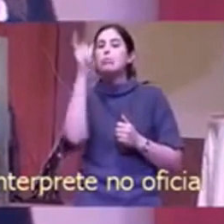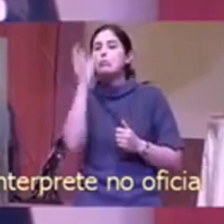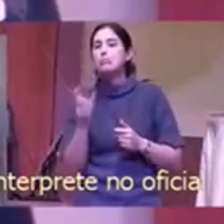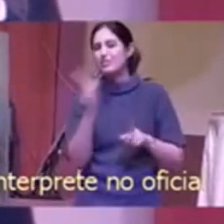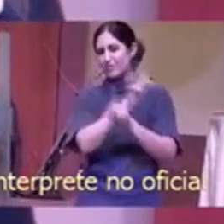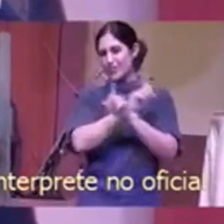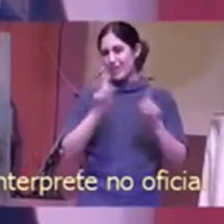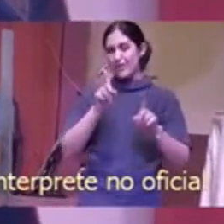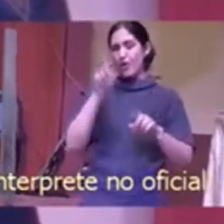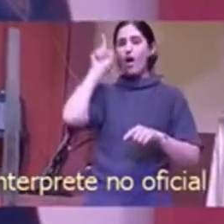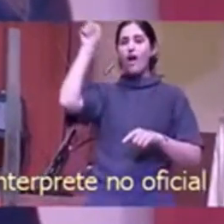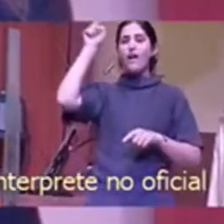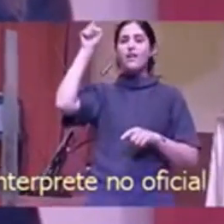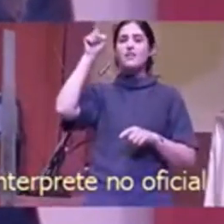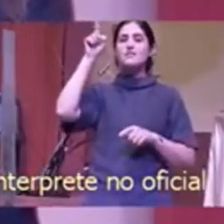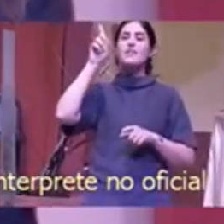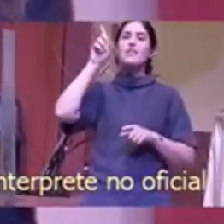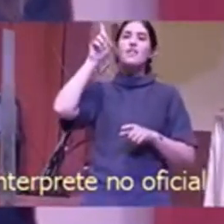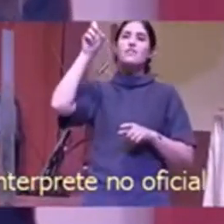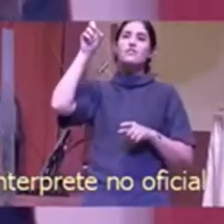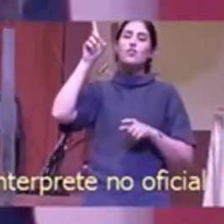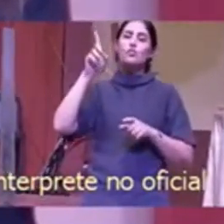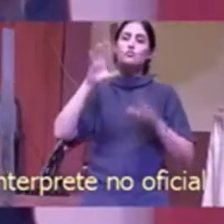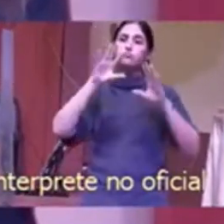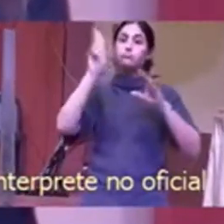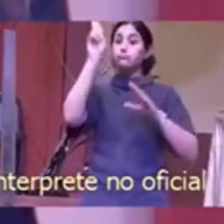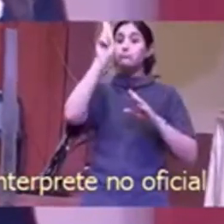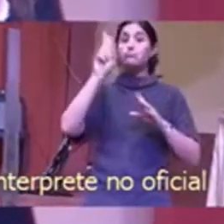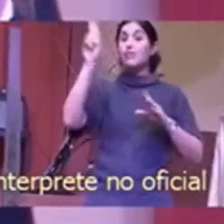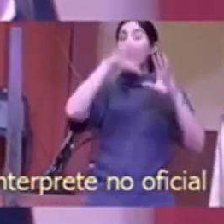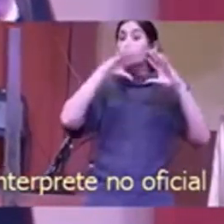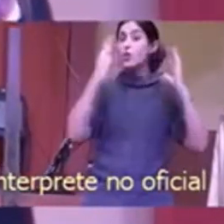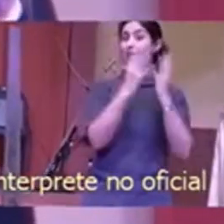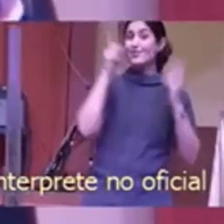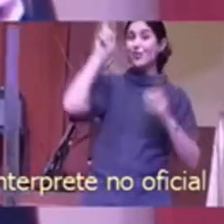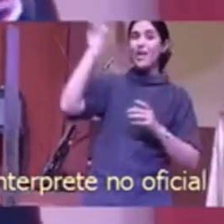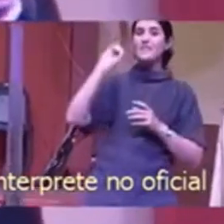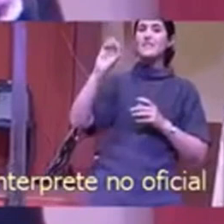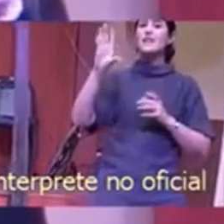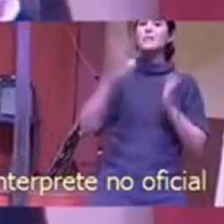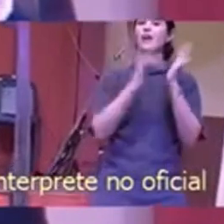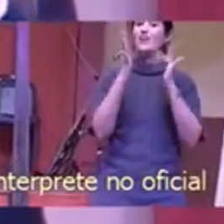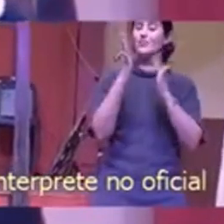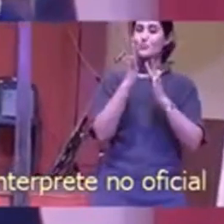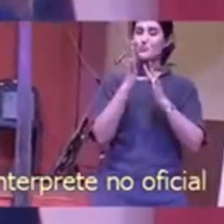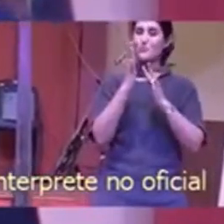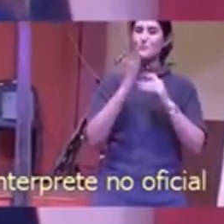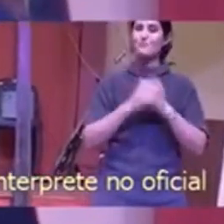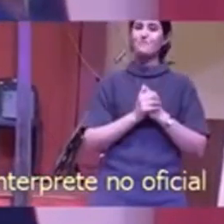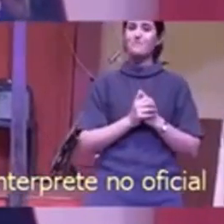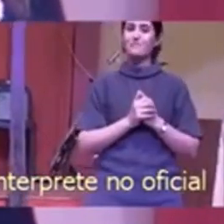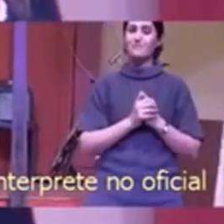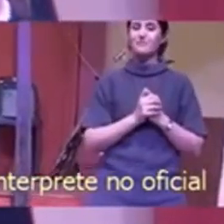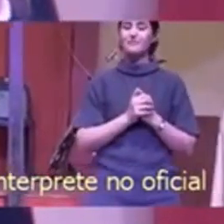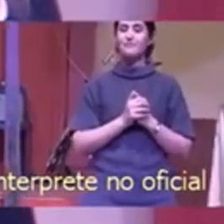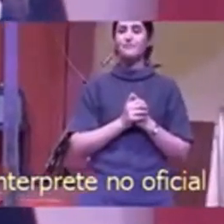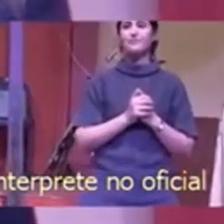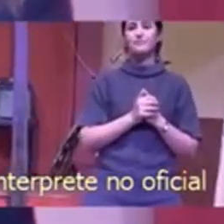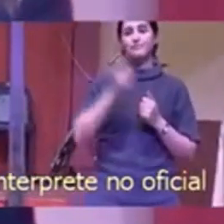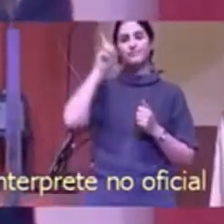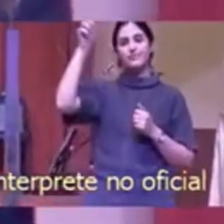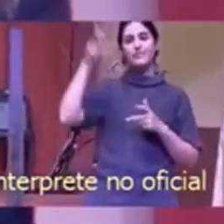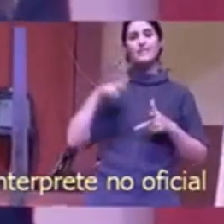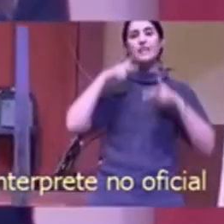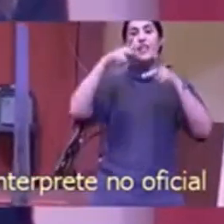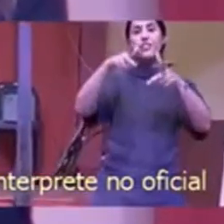también es el Dios de este universo y se llama Jesucristo y una vez